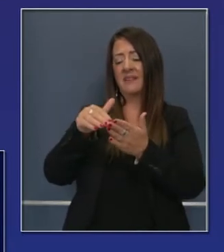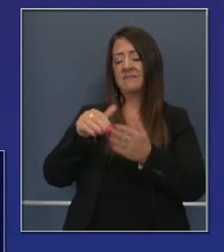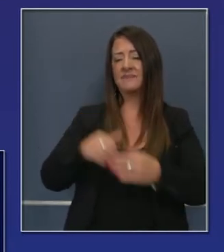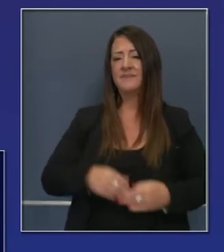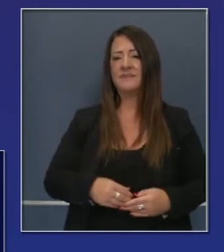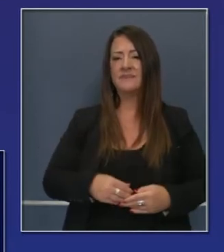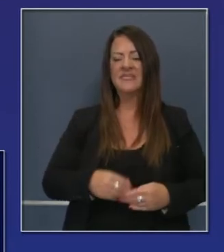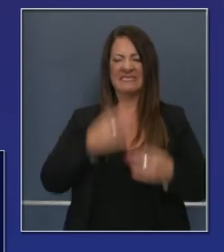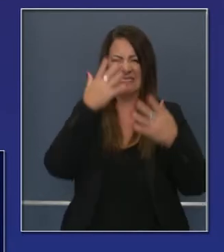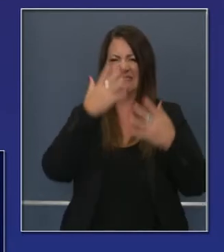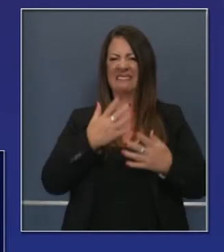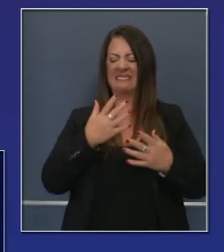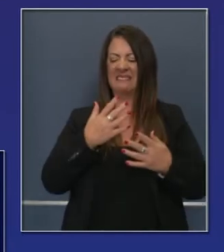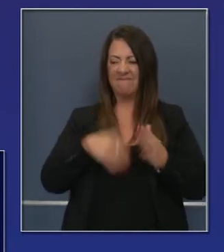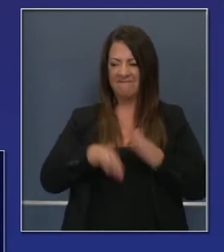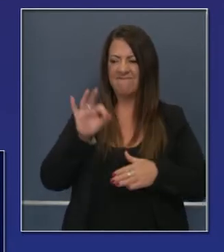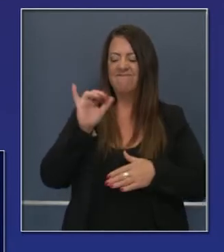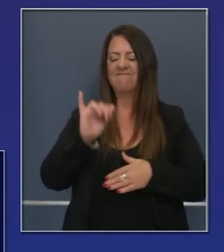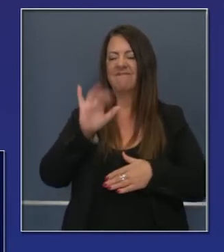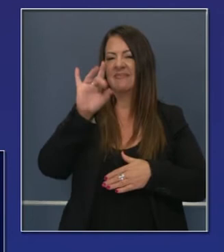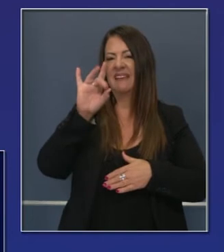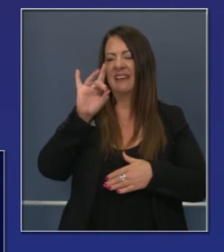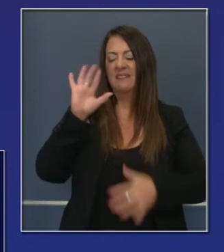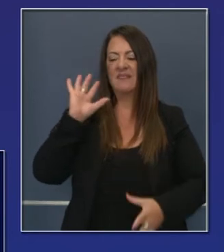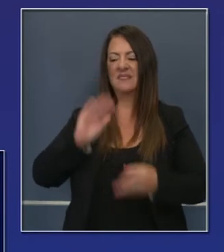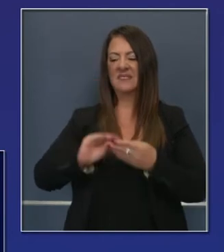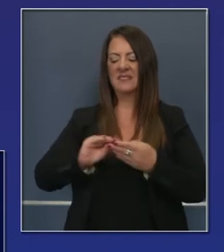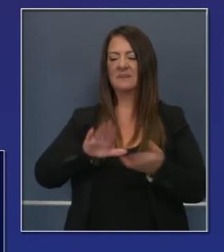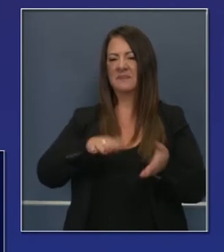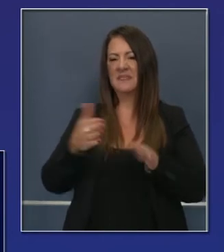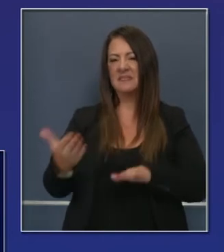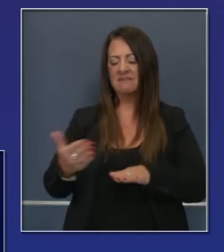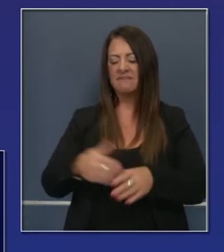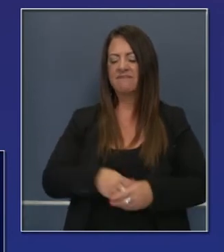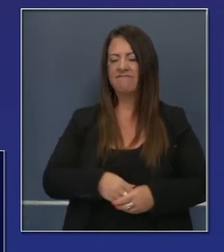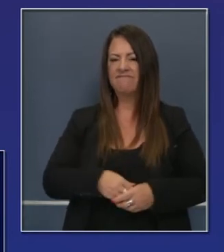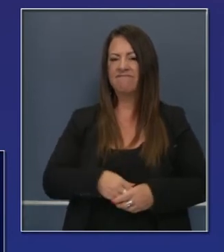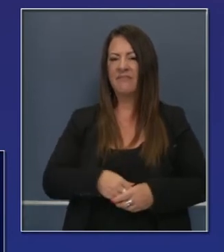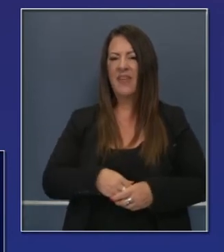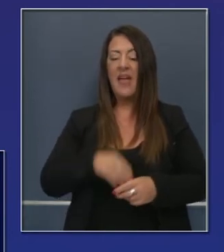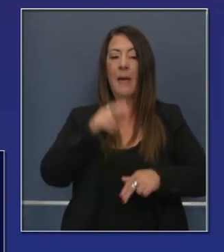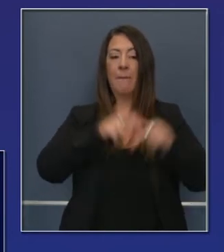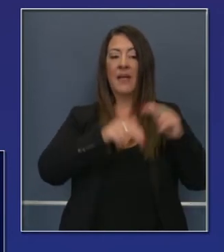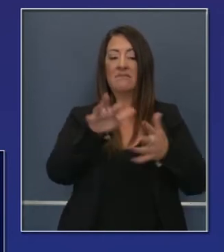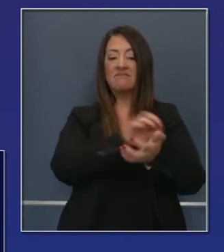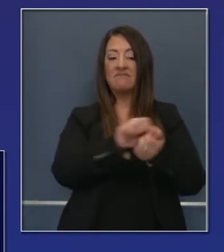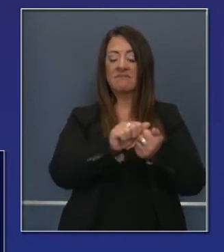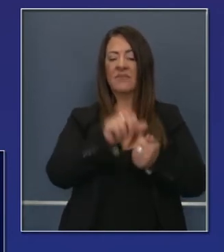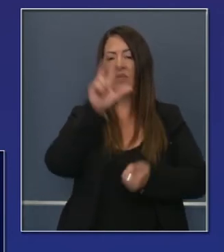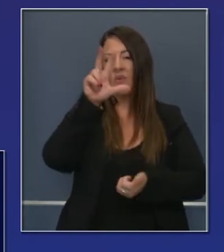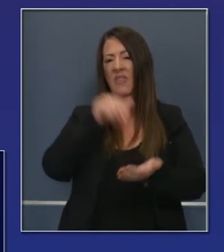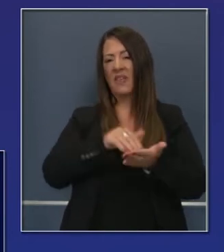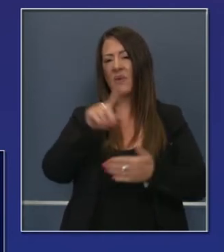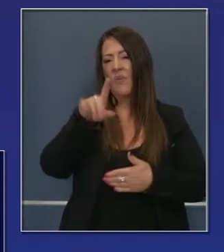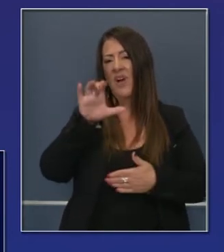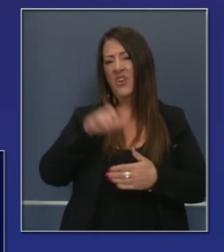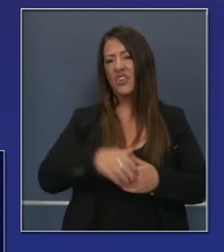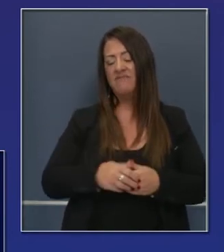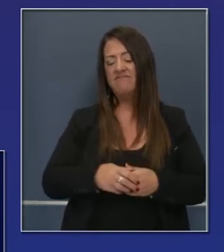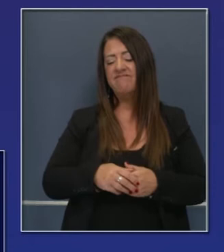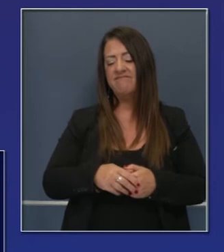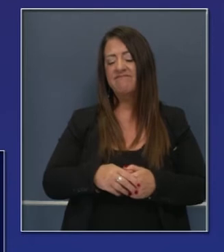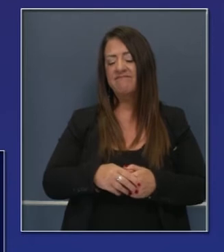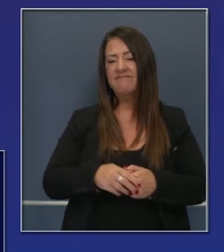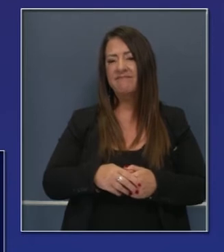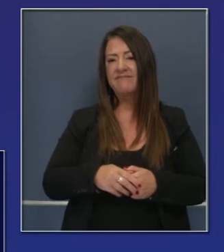Hemos perdido lamentablemente las vidas de 8 personas y hemos tenido más de 3100 estructuras destruidas. Y por